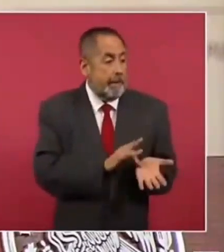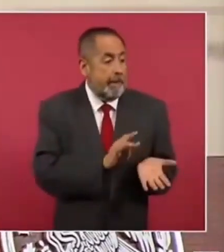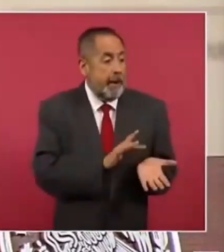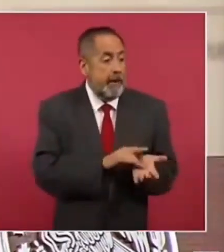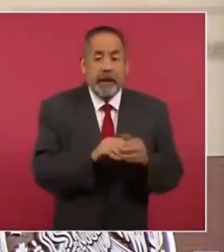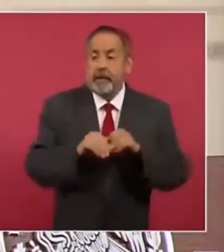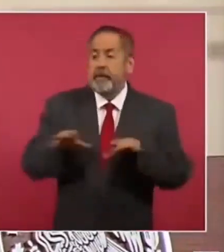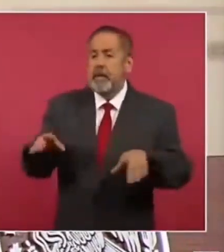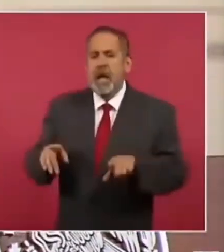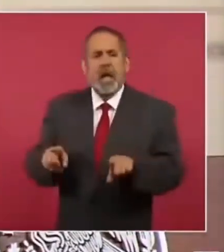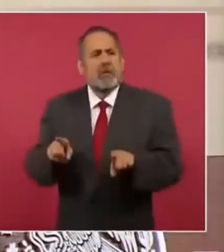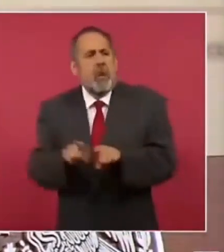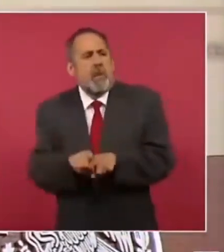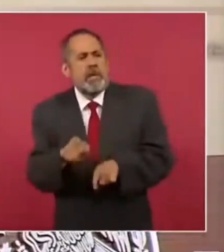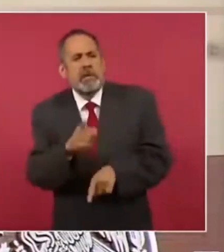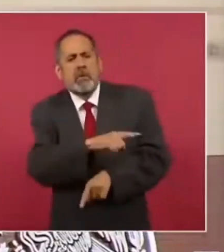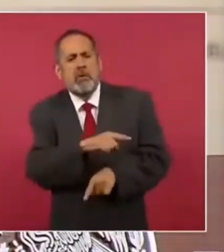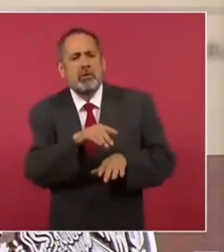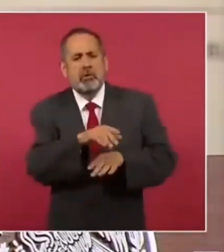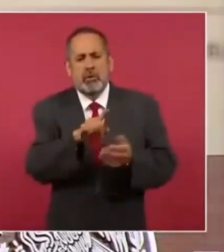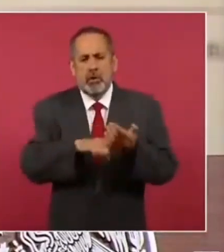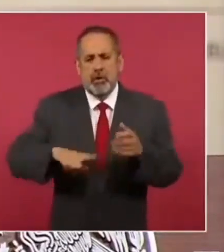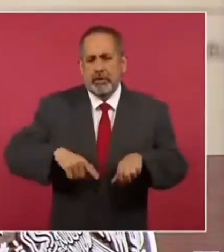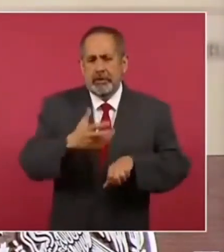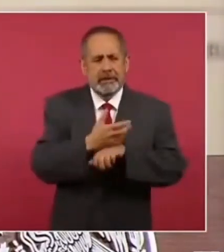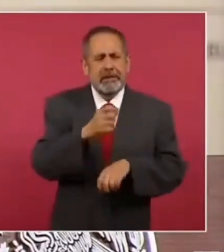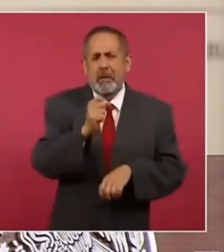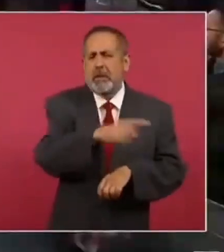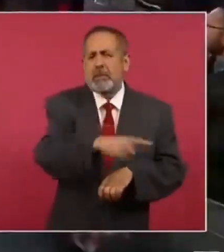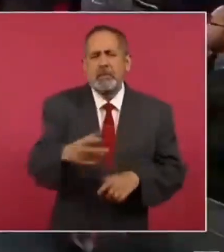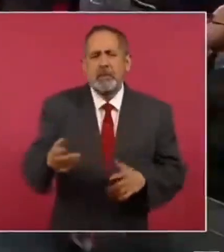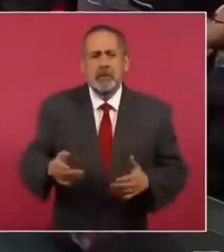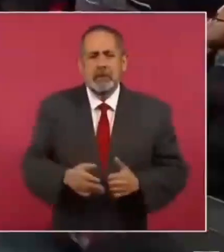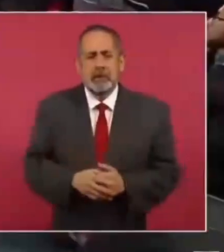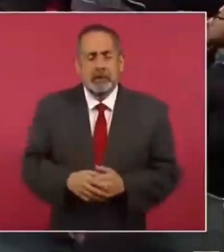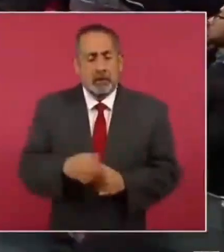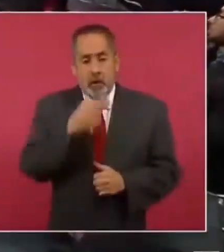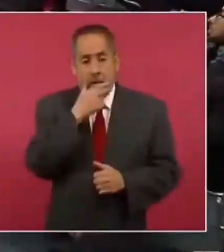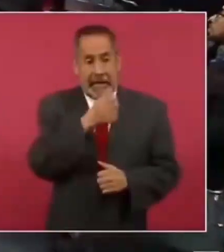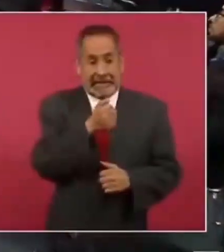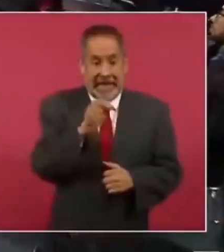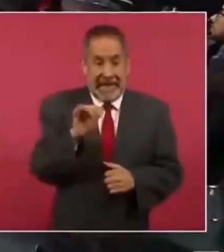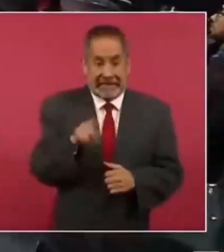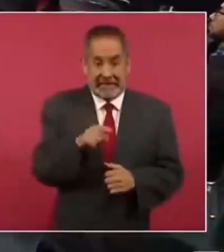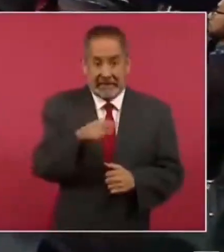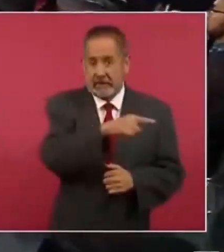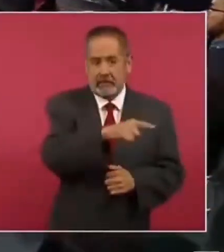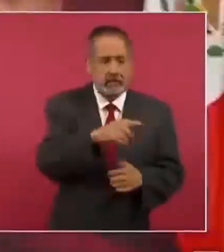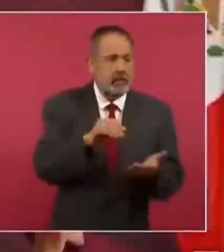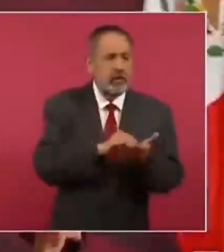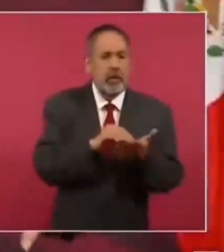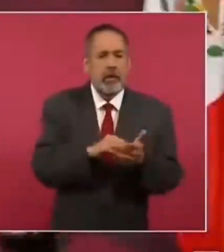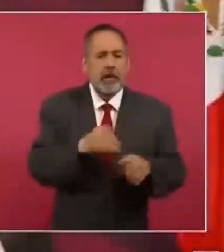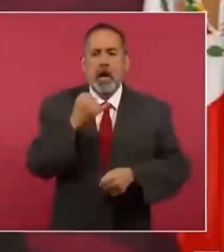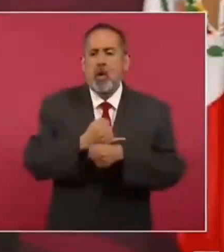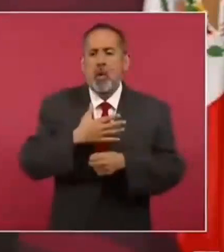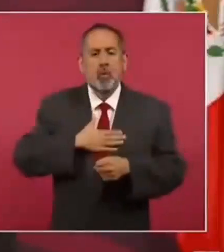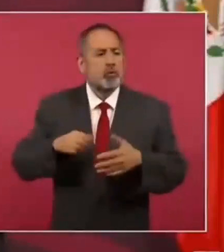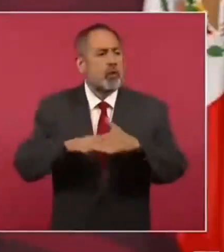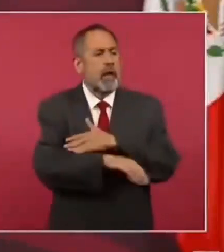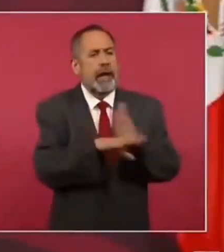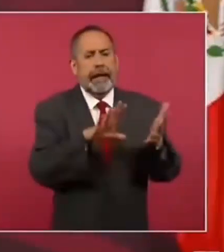del gobierno de Estados Unidos. Y a Sainz, ahí lo tienen, injustamente encarcelado.